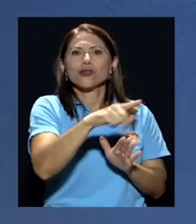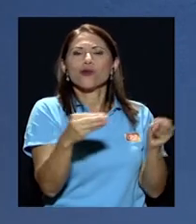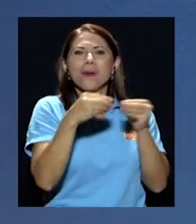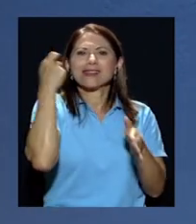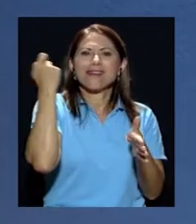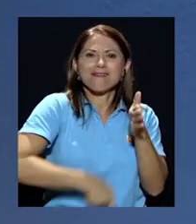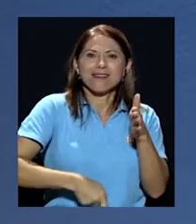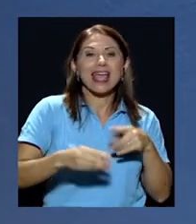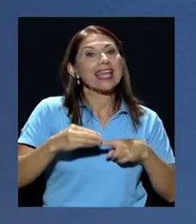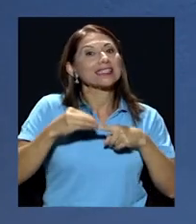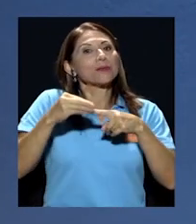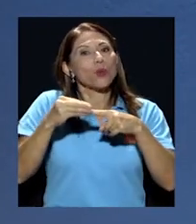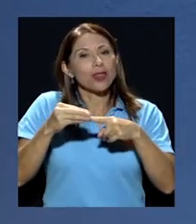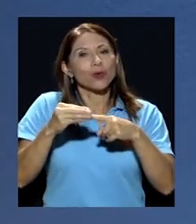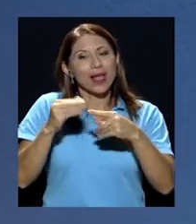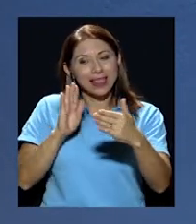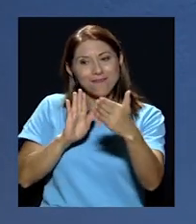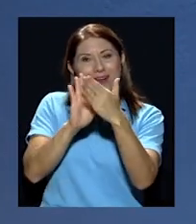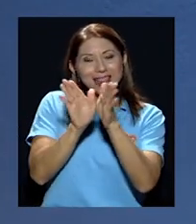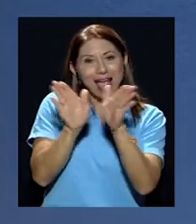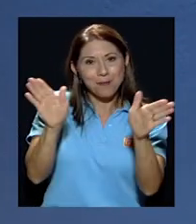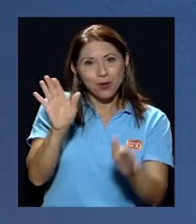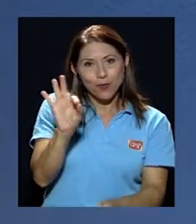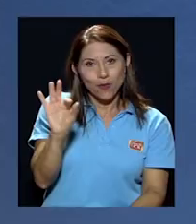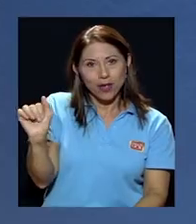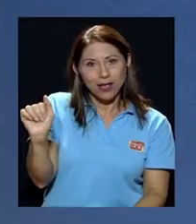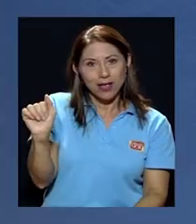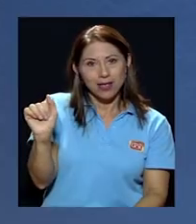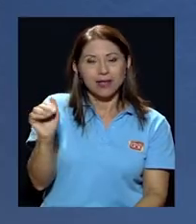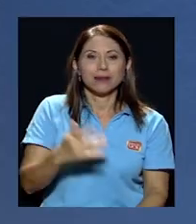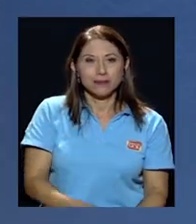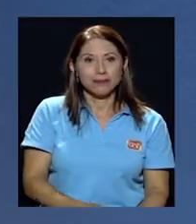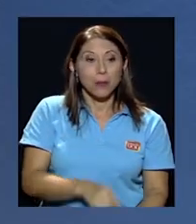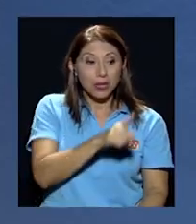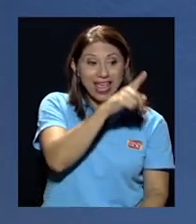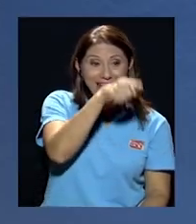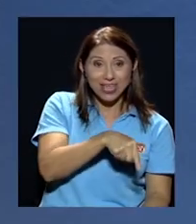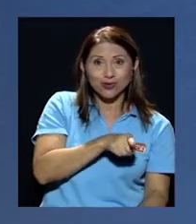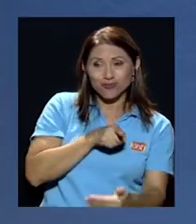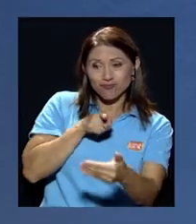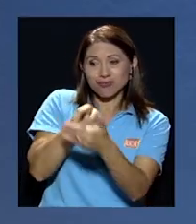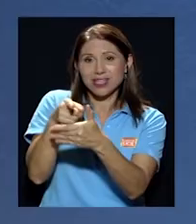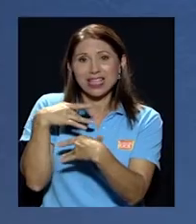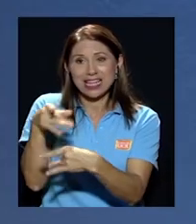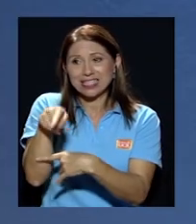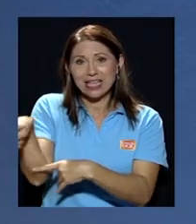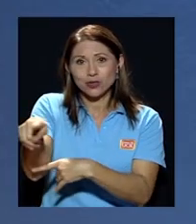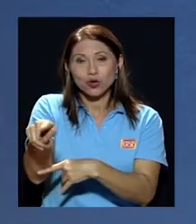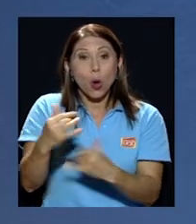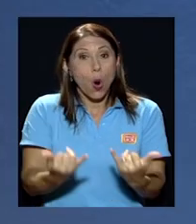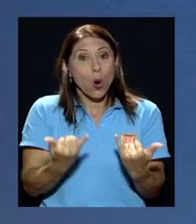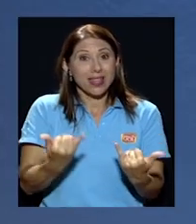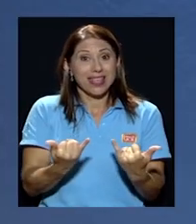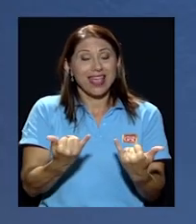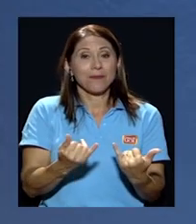exceptuando el del Frente Amplio contra los intereses de estos sectores hoy día yo creo que incluso ese grupo de